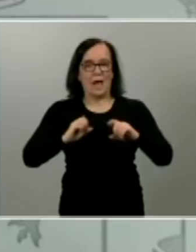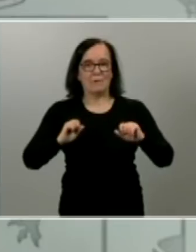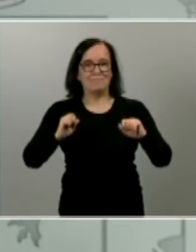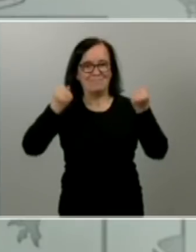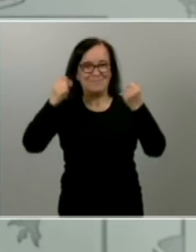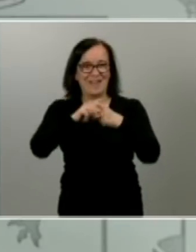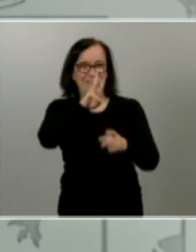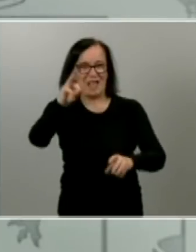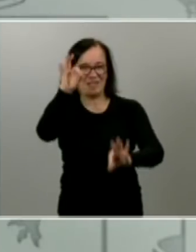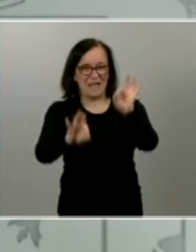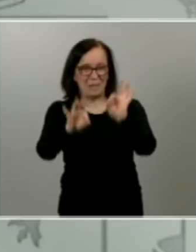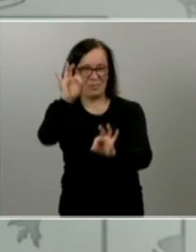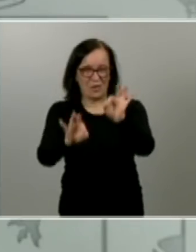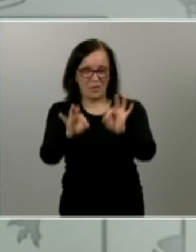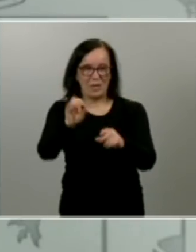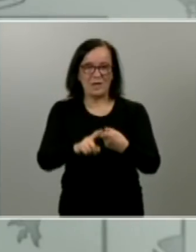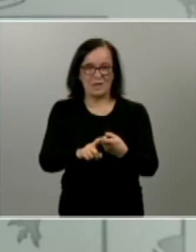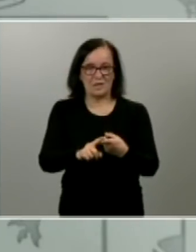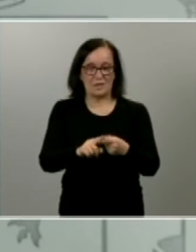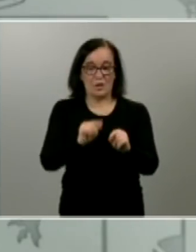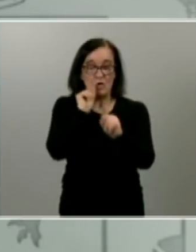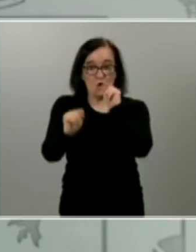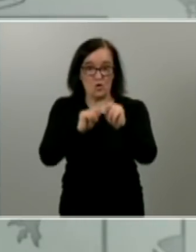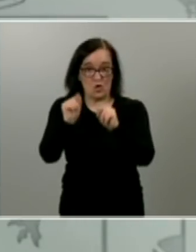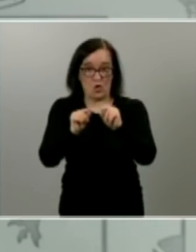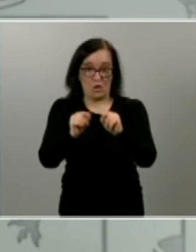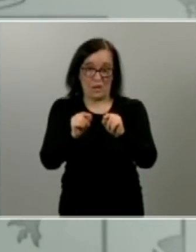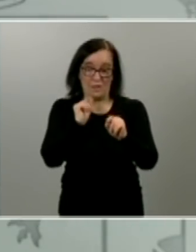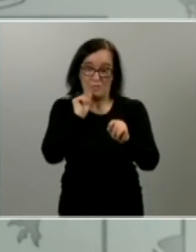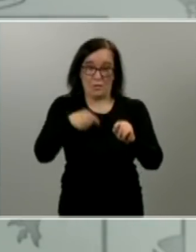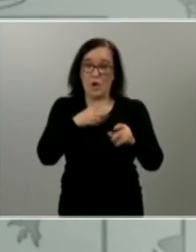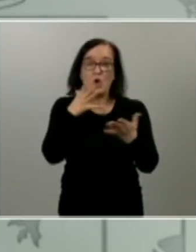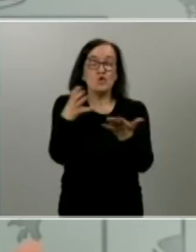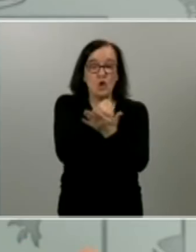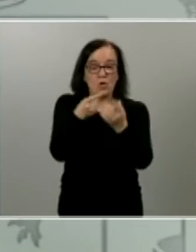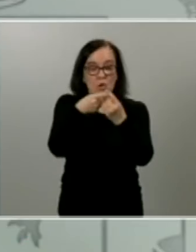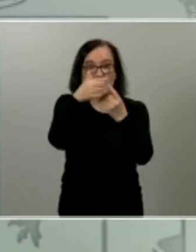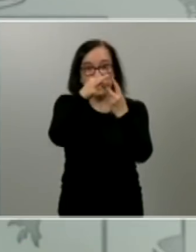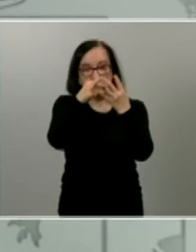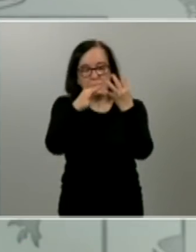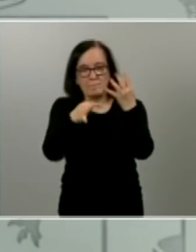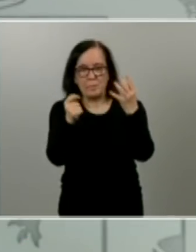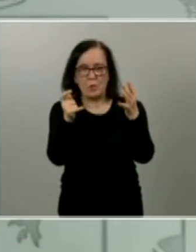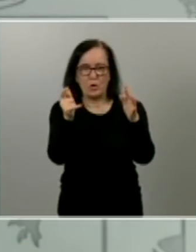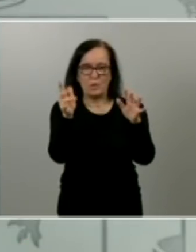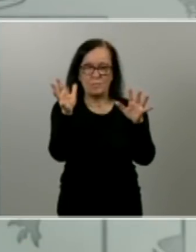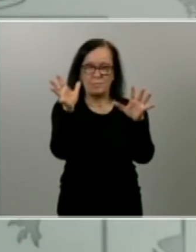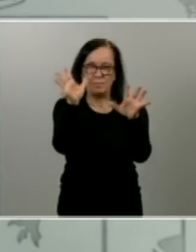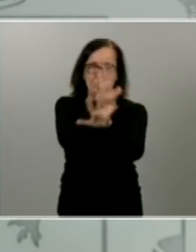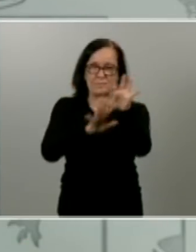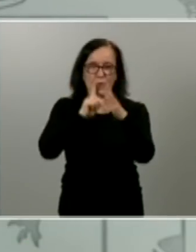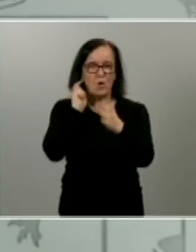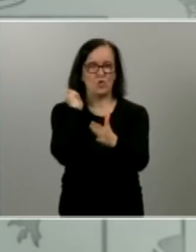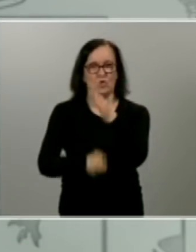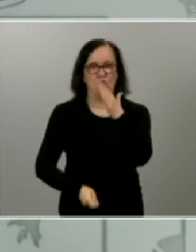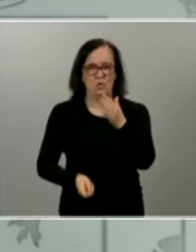30% del número de contagiados desgraciadamente todo eso lo distorsiona por la dureza del dato